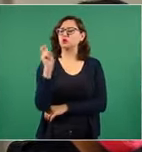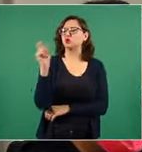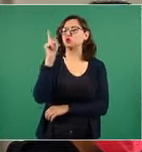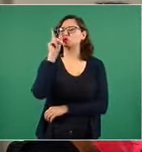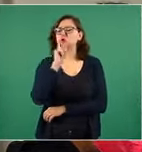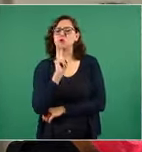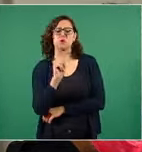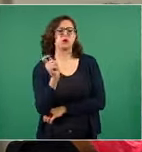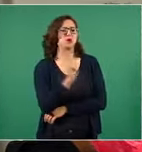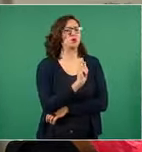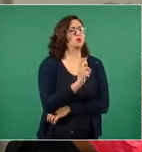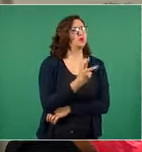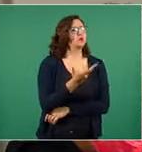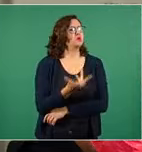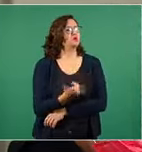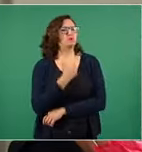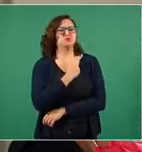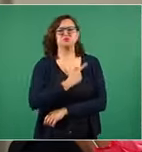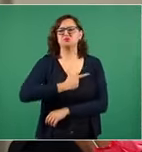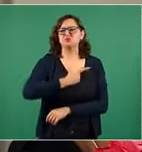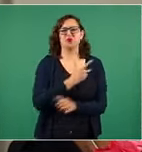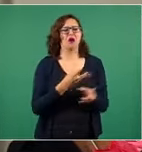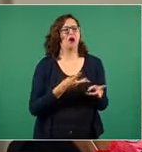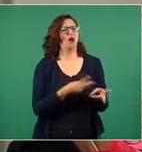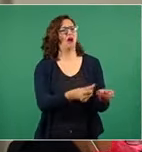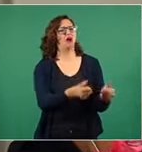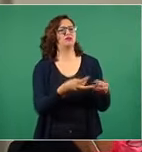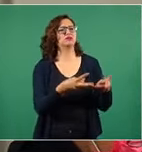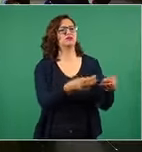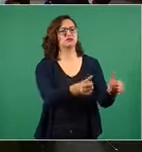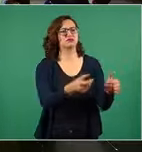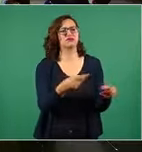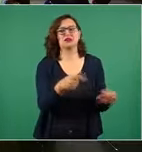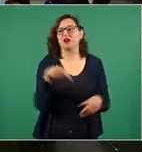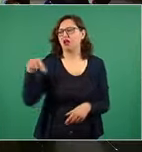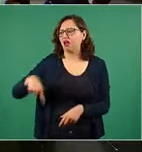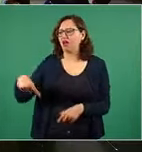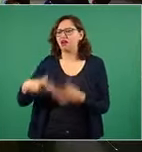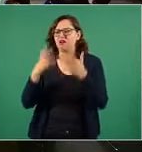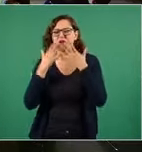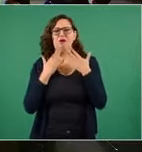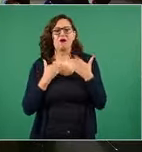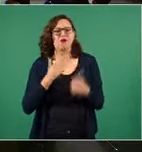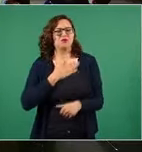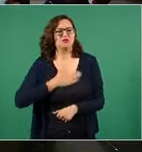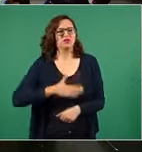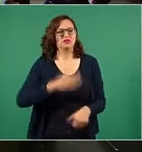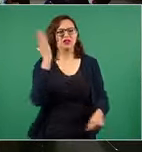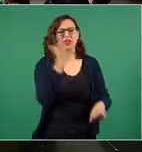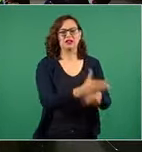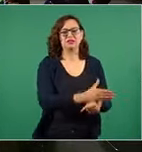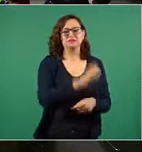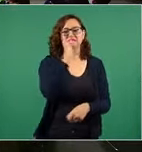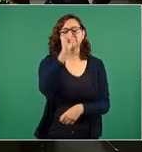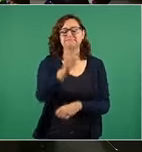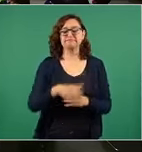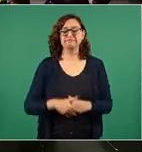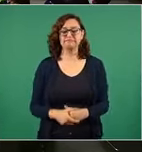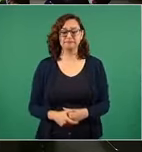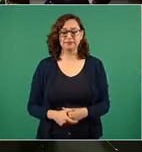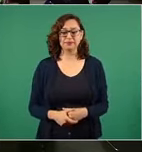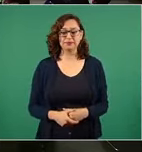novios. Y México sigue sediento de justicia, presidente. Sí, pero se está avanzando